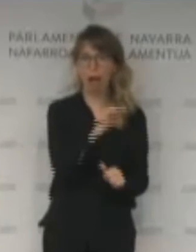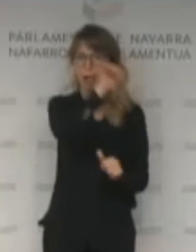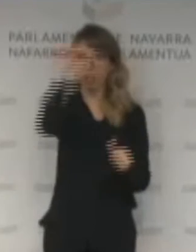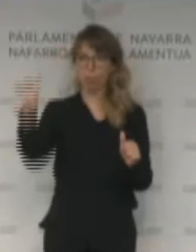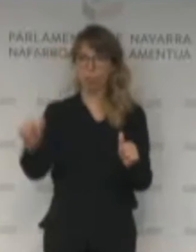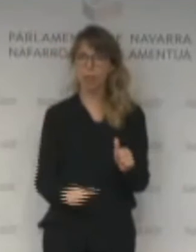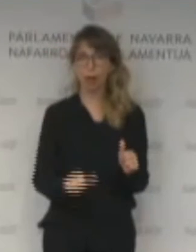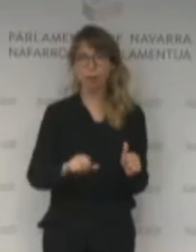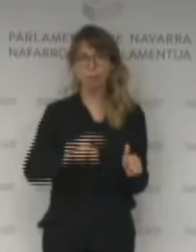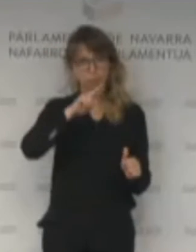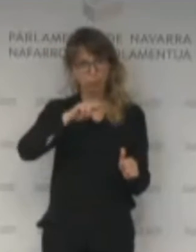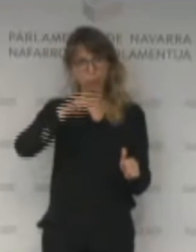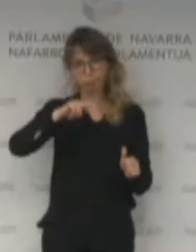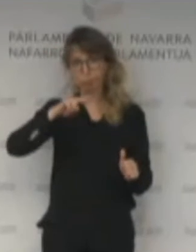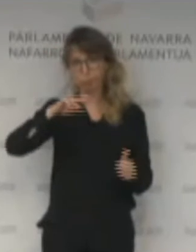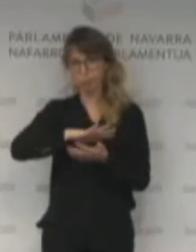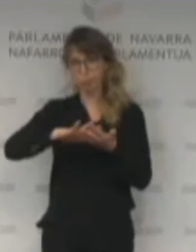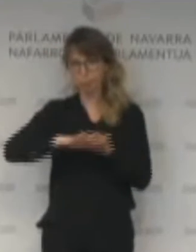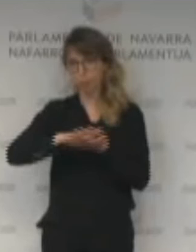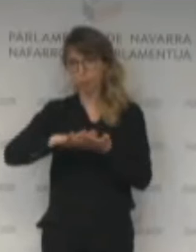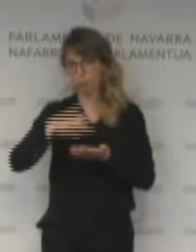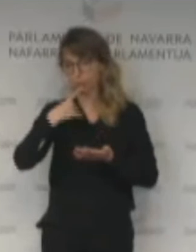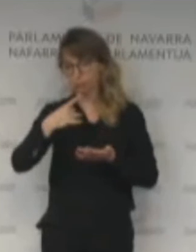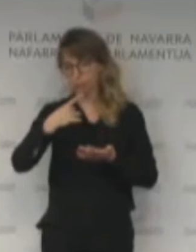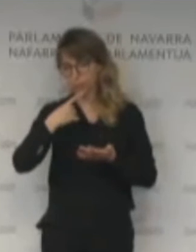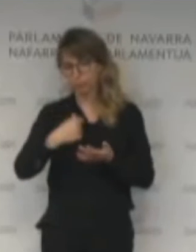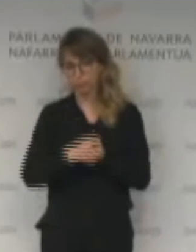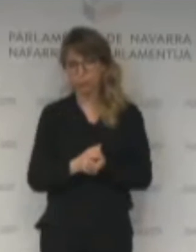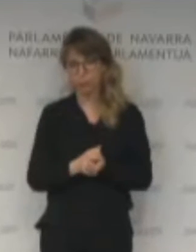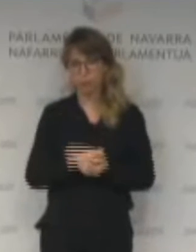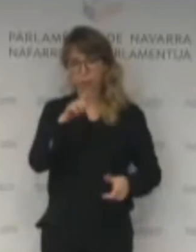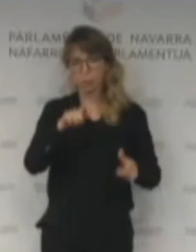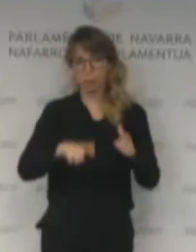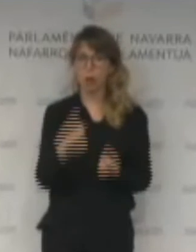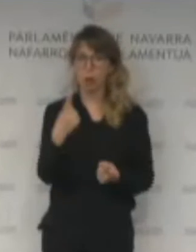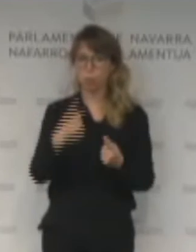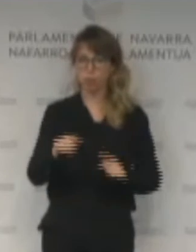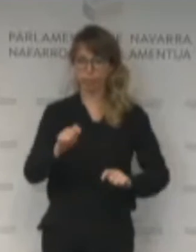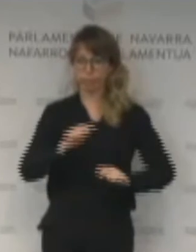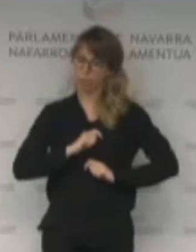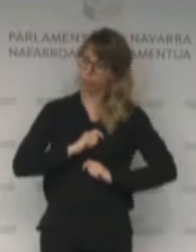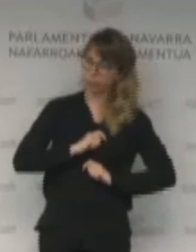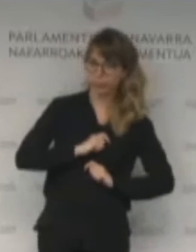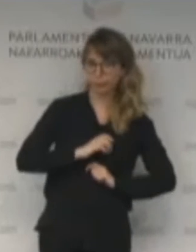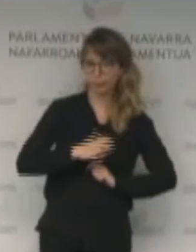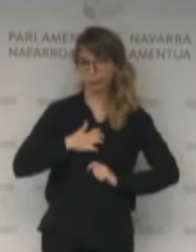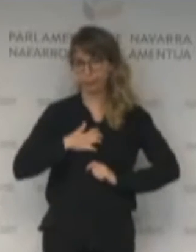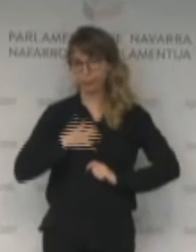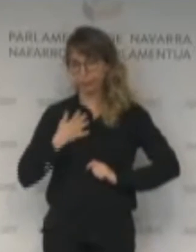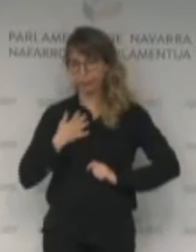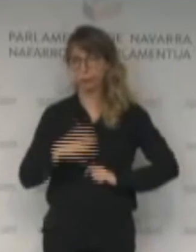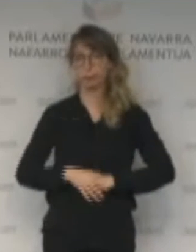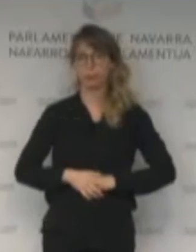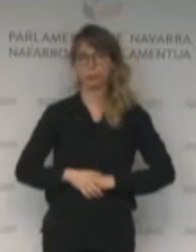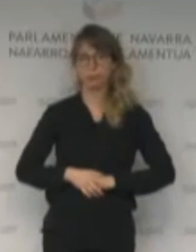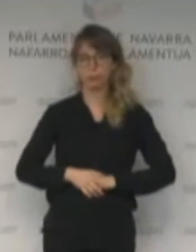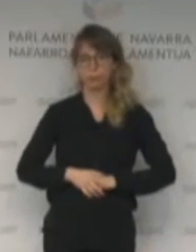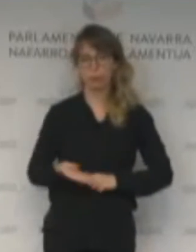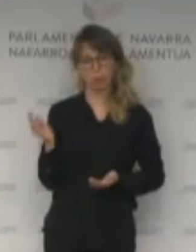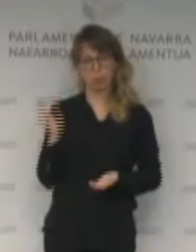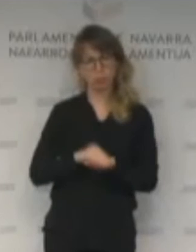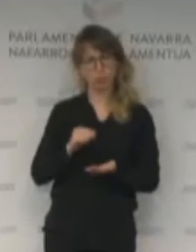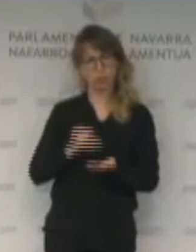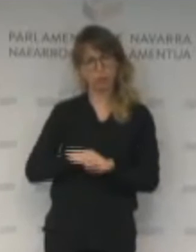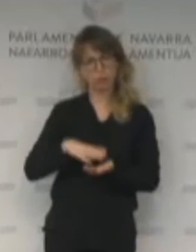También hemos escuchado cosas que a mí y a mucha gente sé que le generan dolor estas semanas. Demasiadas veces hemos